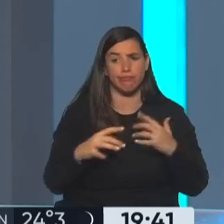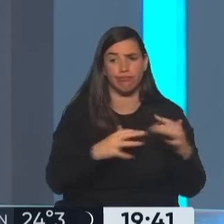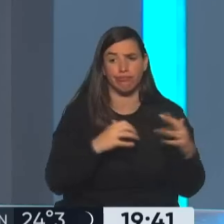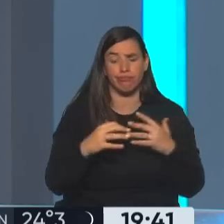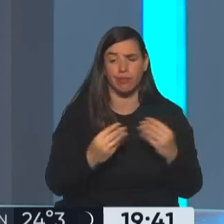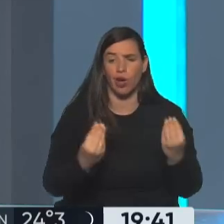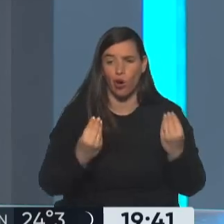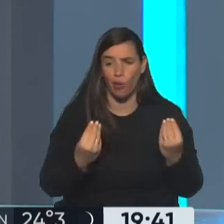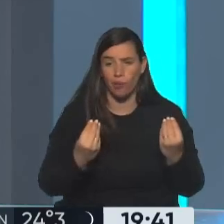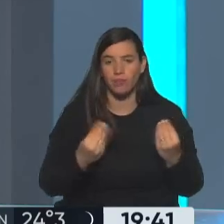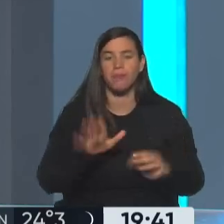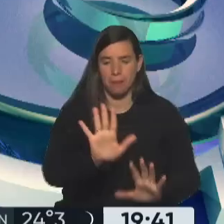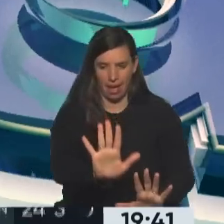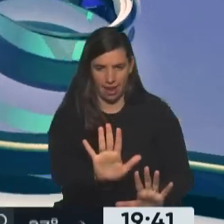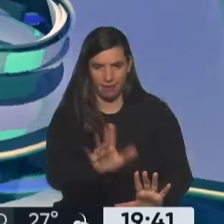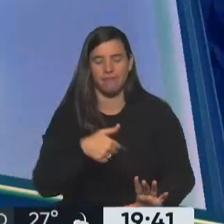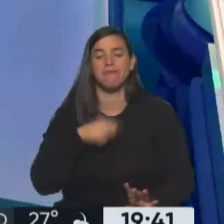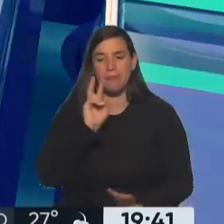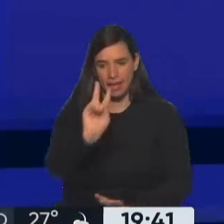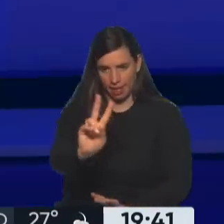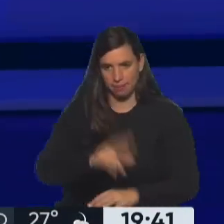miralo y escúchalo. Dale, vamos.